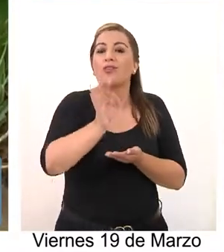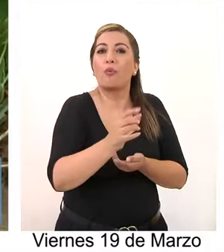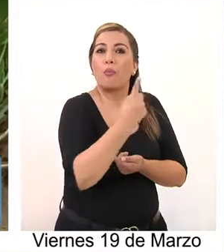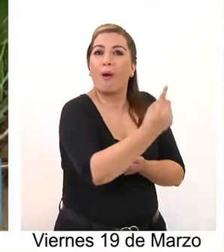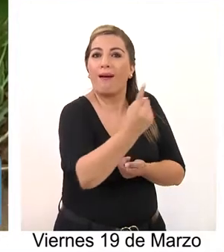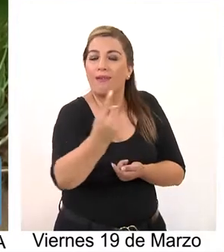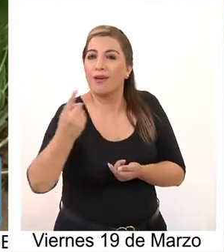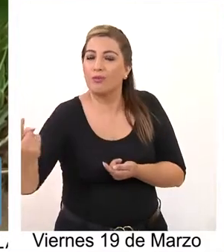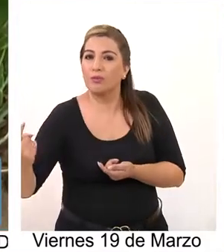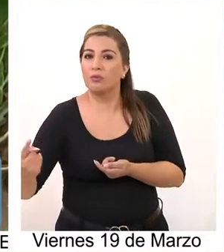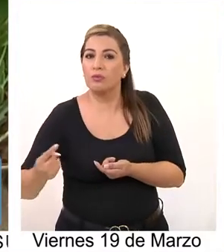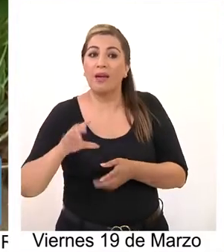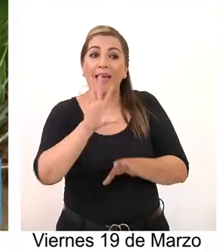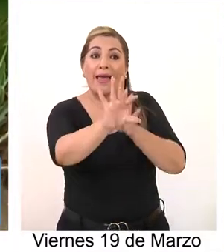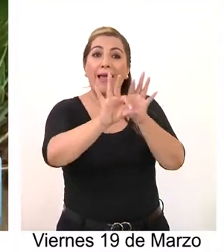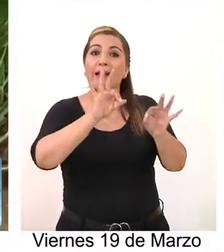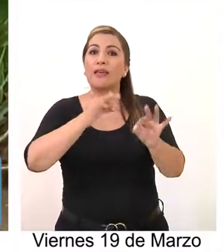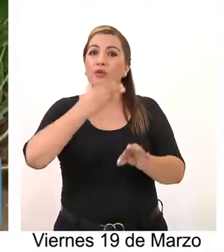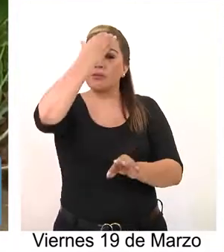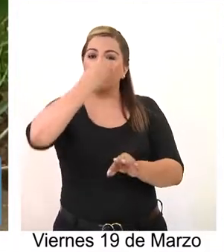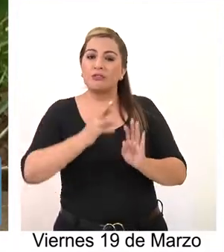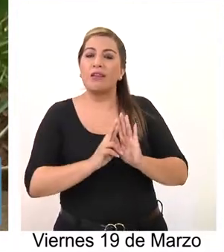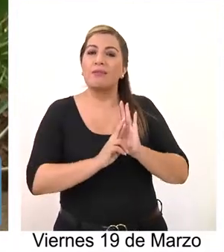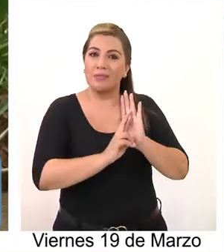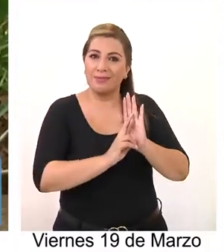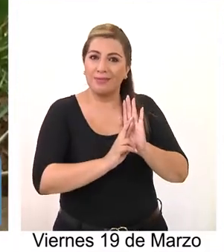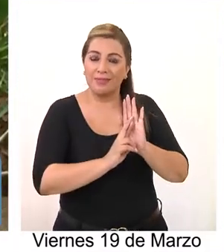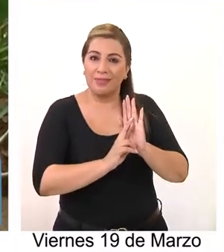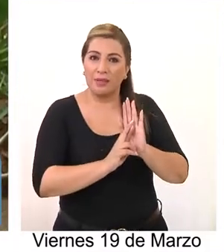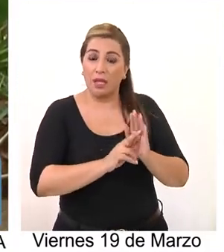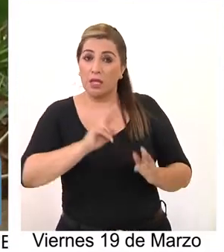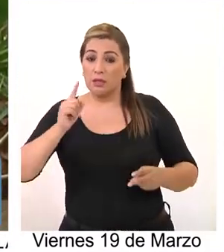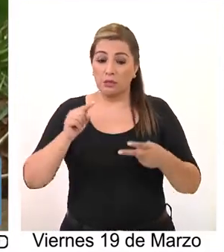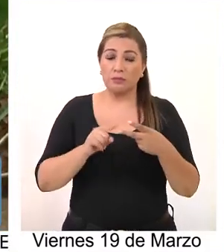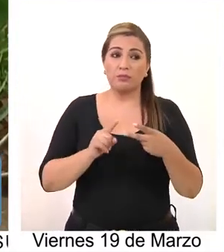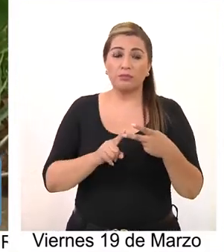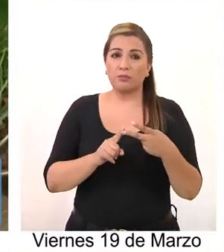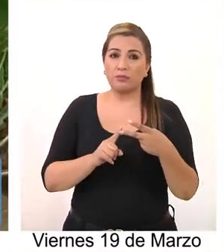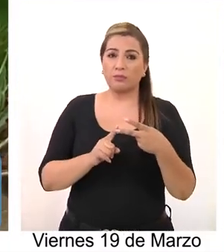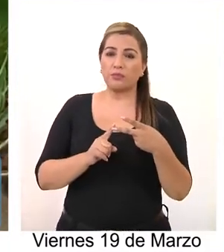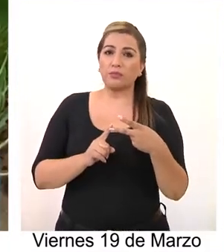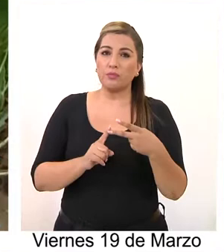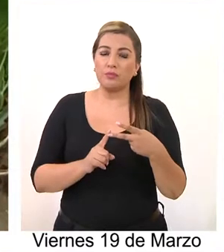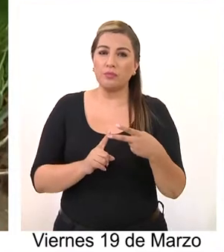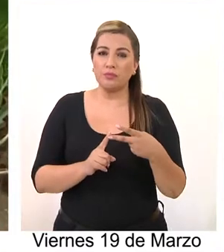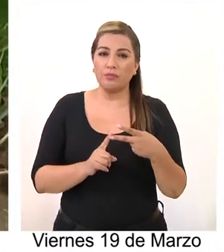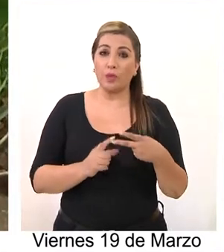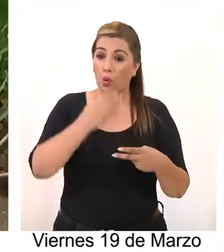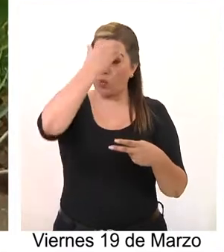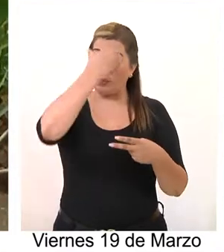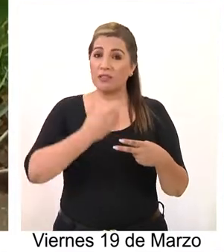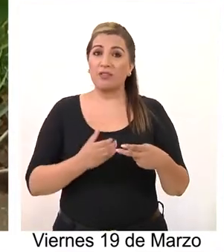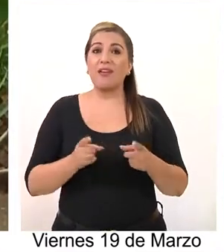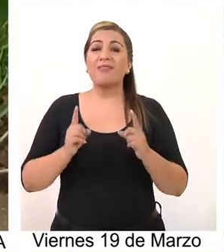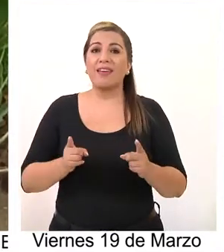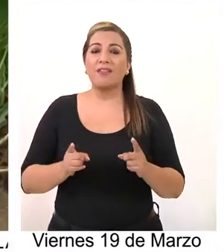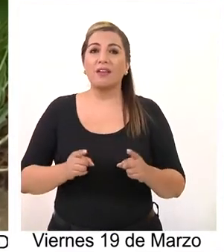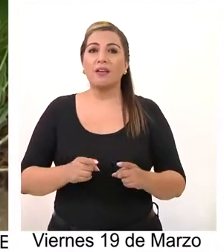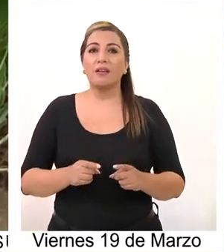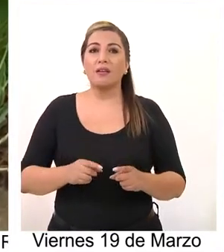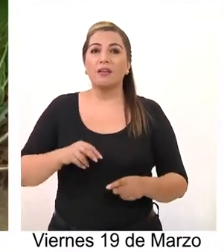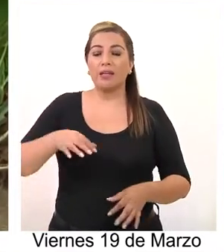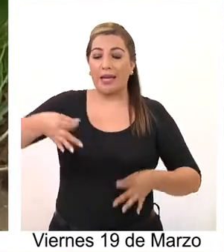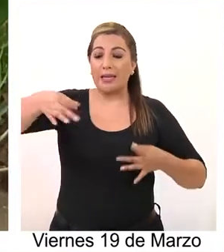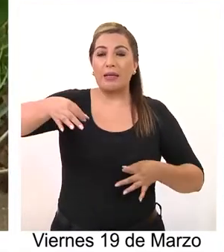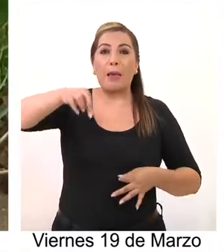su mismo pueblo, o sea, cada pueblo va a poder elegir a su representante, eso es lo primero. Segundo, la condición que se ha colocado es que la persona